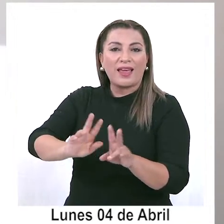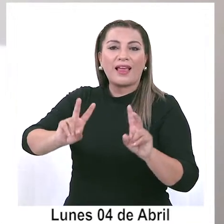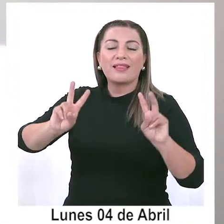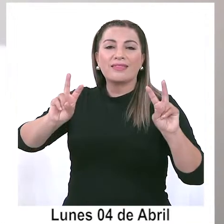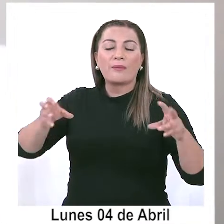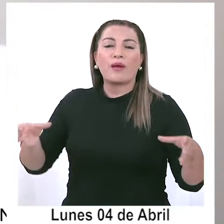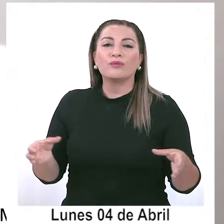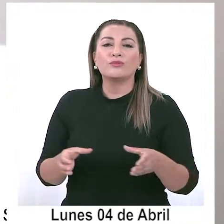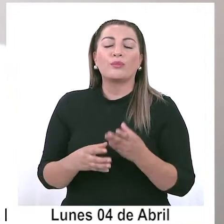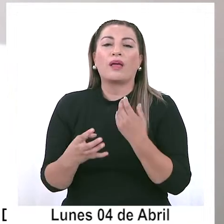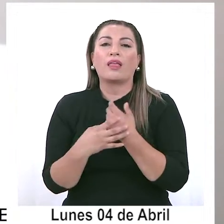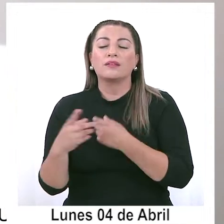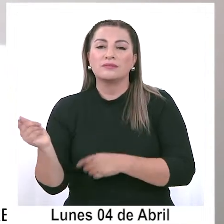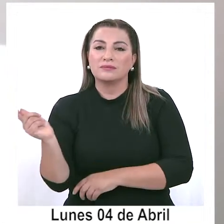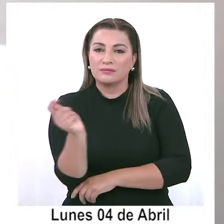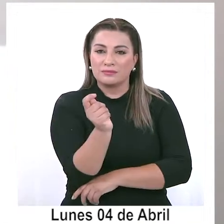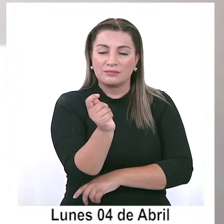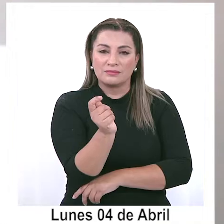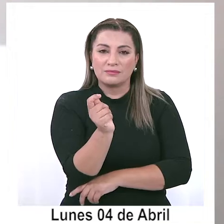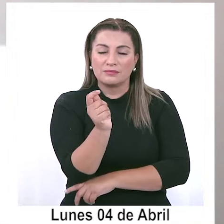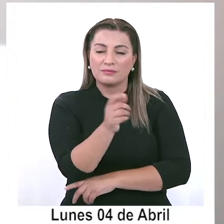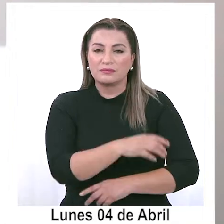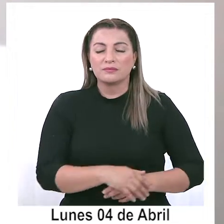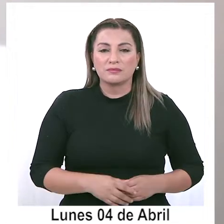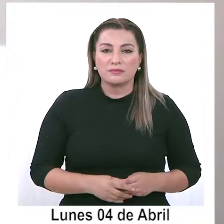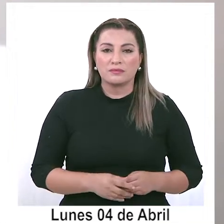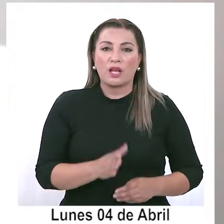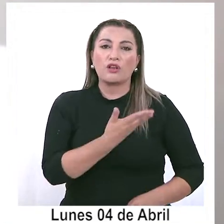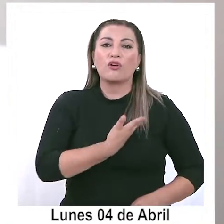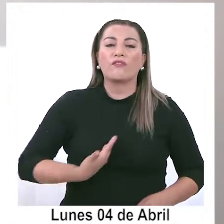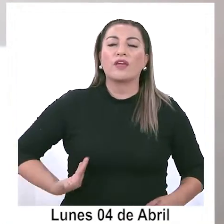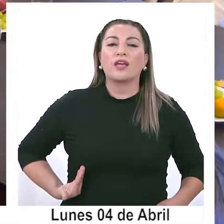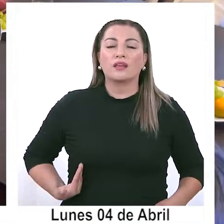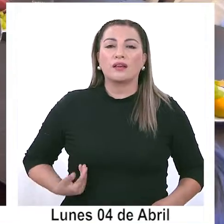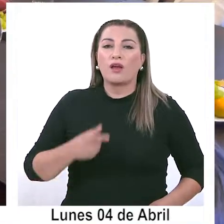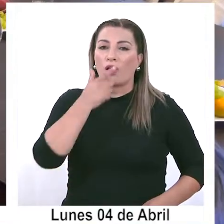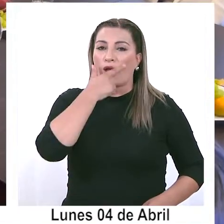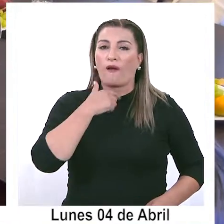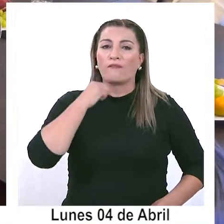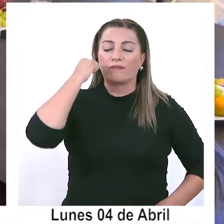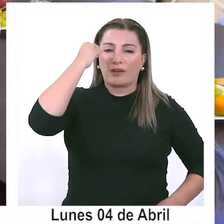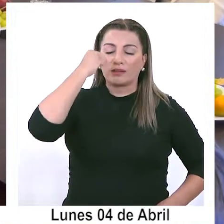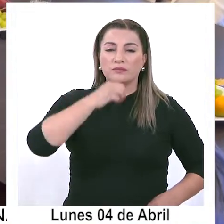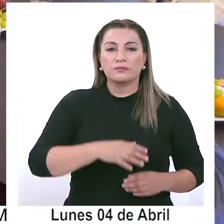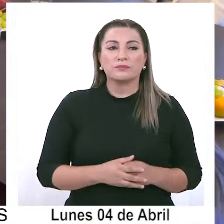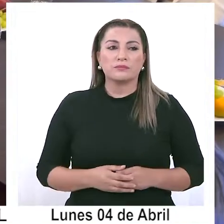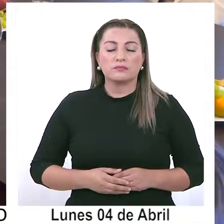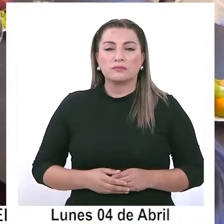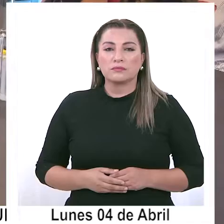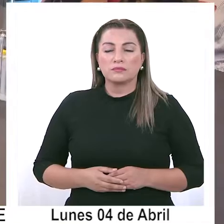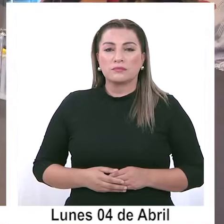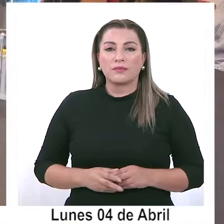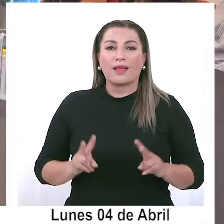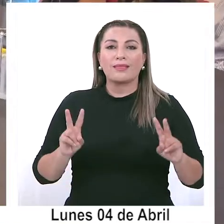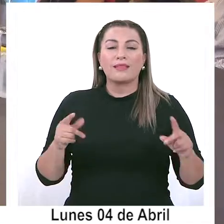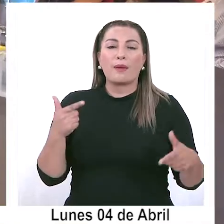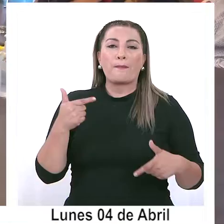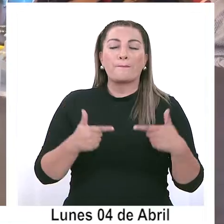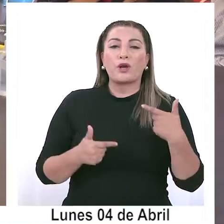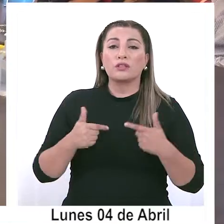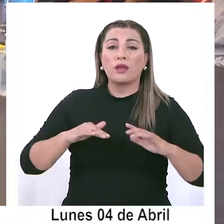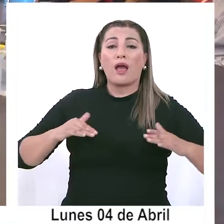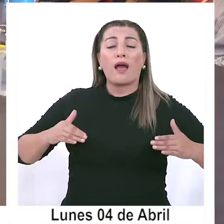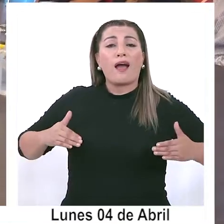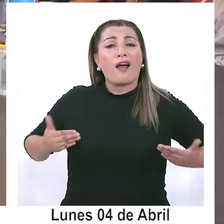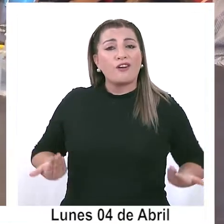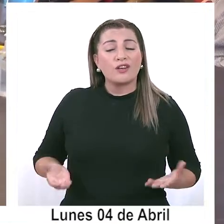gabinete regional de Tarapacá y del gobierno del presidente Gabriel Boric. La composición política del actual